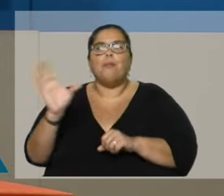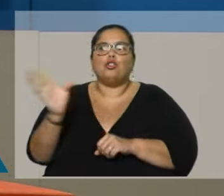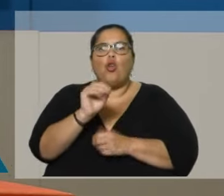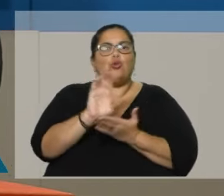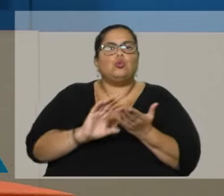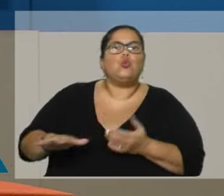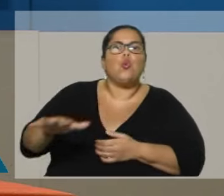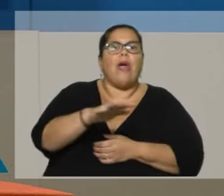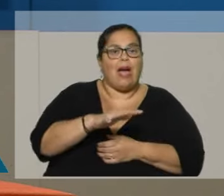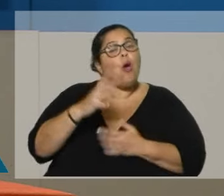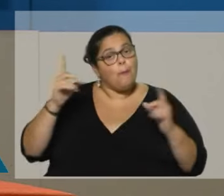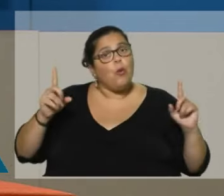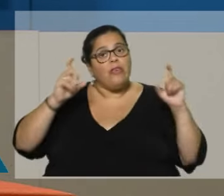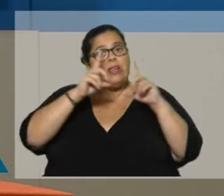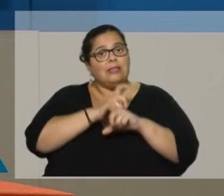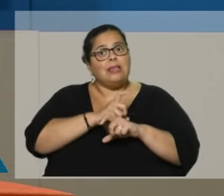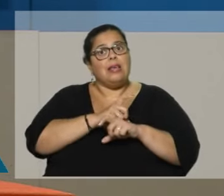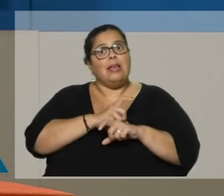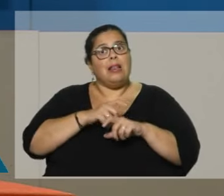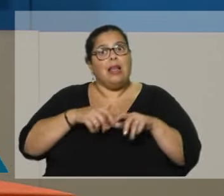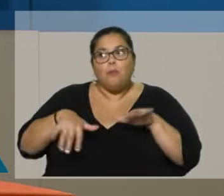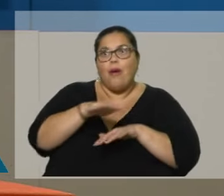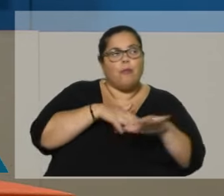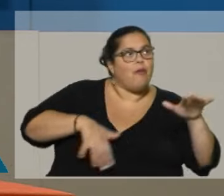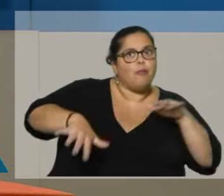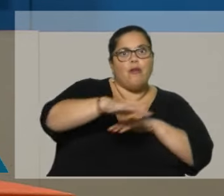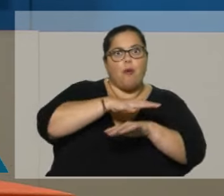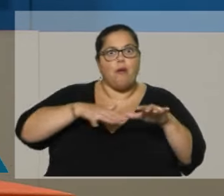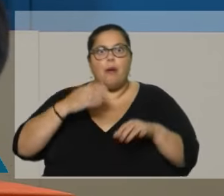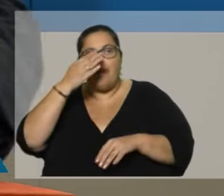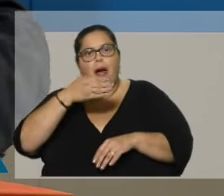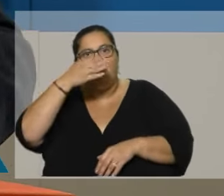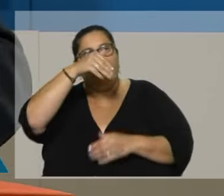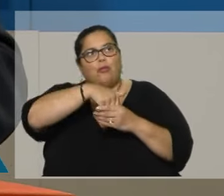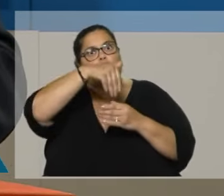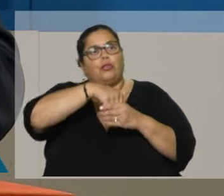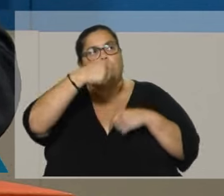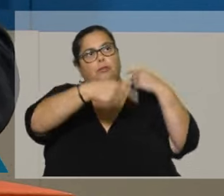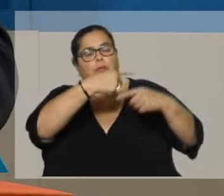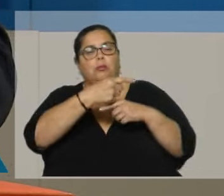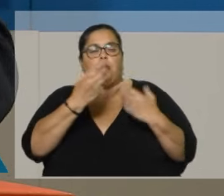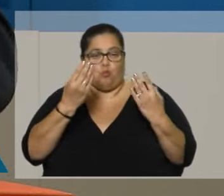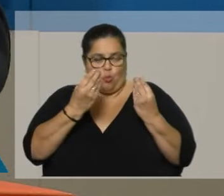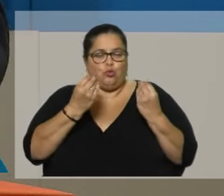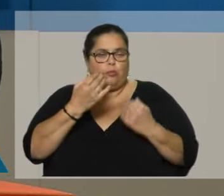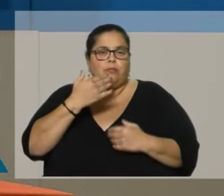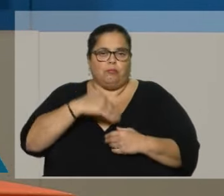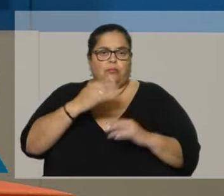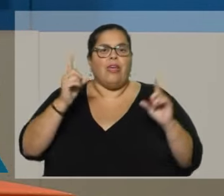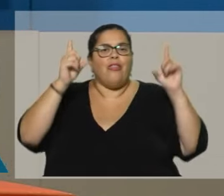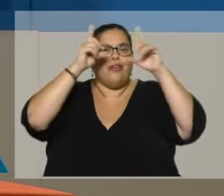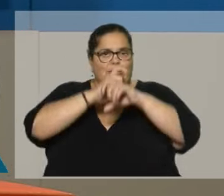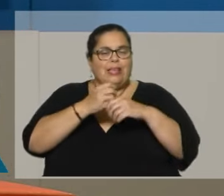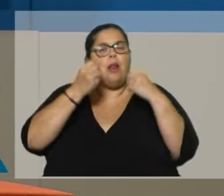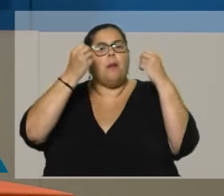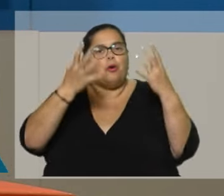movilizar a toda la ciudadanía, cada 15 días prácticamente, a las urnas y todo el despliegue que requiere unas selecciones. Por eso nosotros